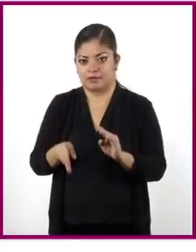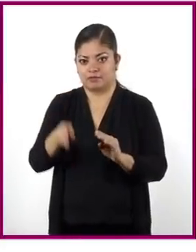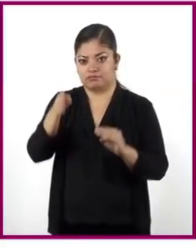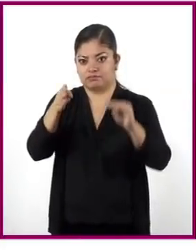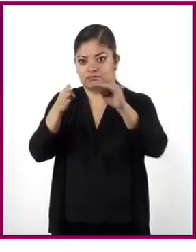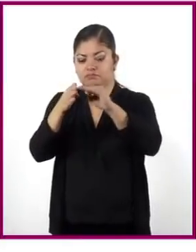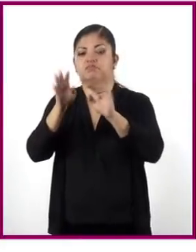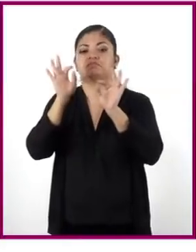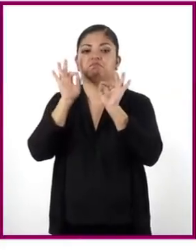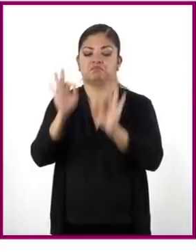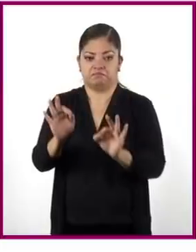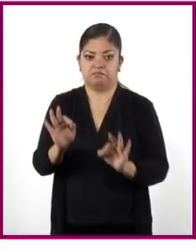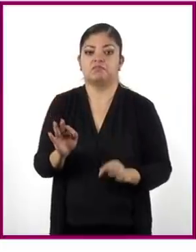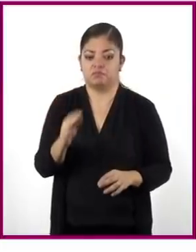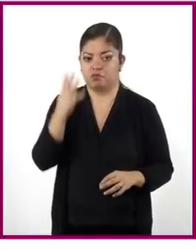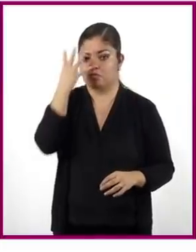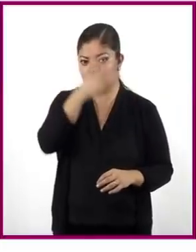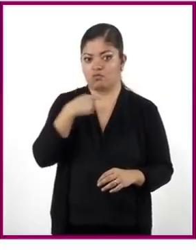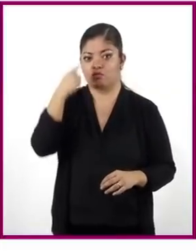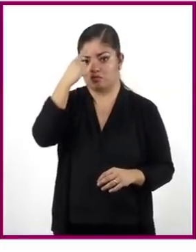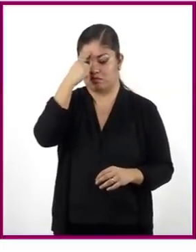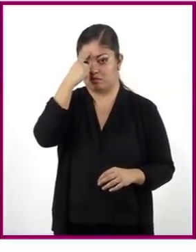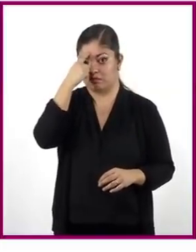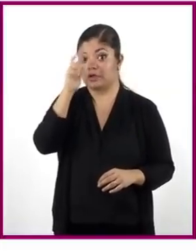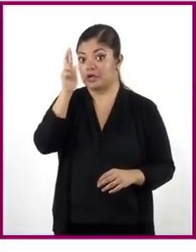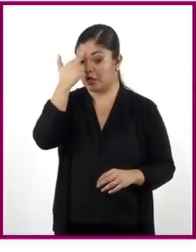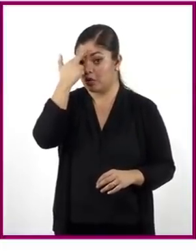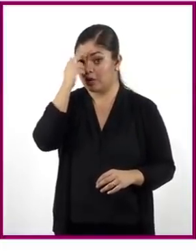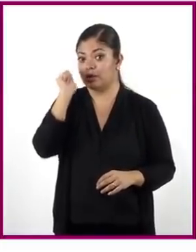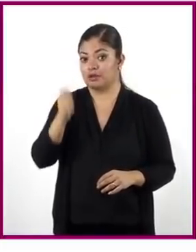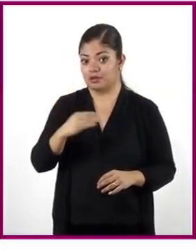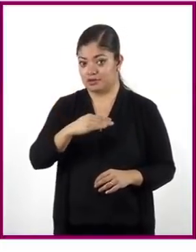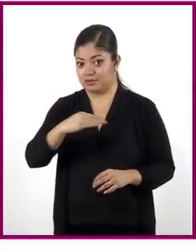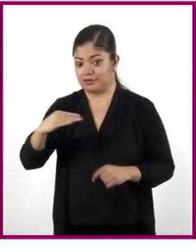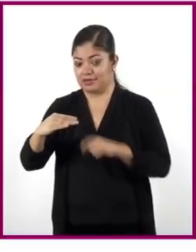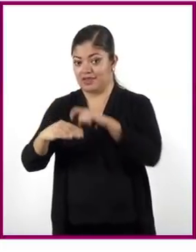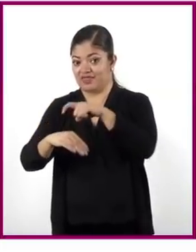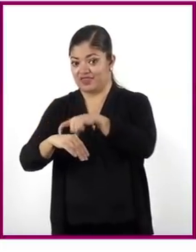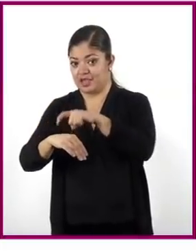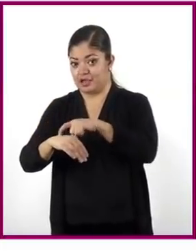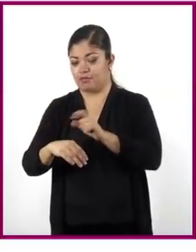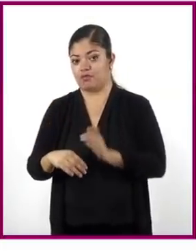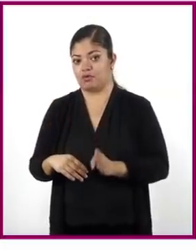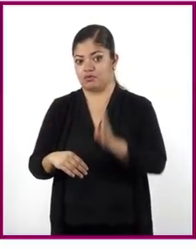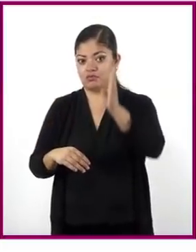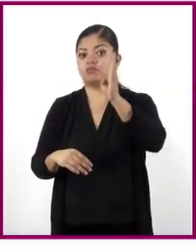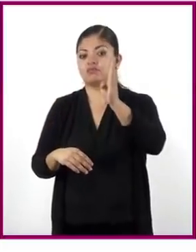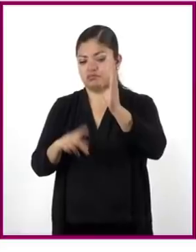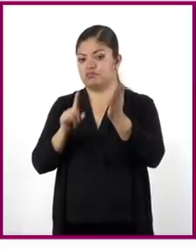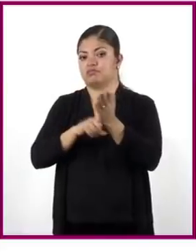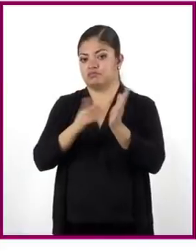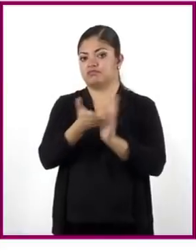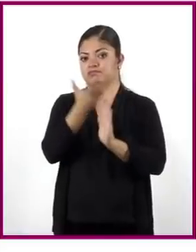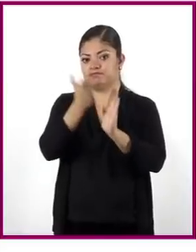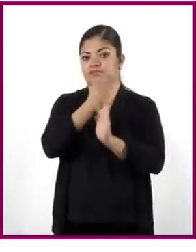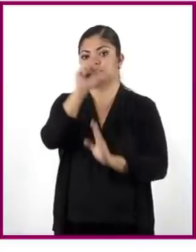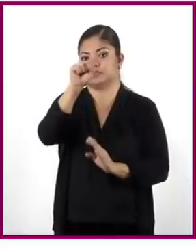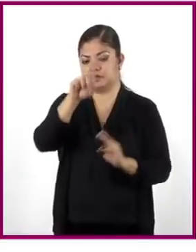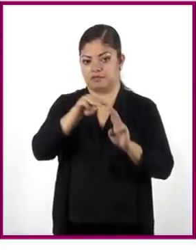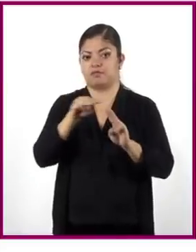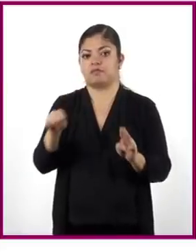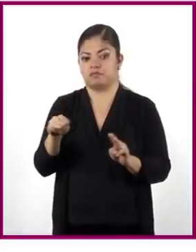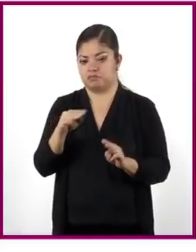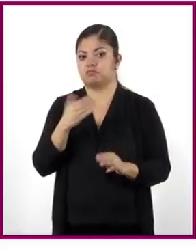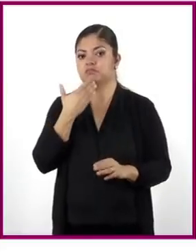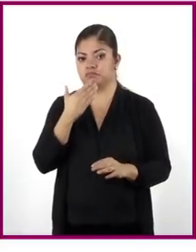Eso es correcto. En 4 horas, recuerda que el eje horizontal mide el tiempo. En 4 horas vemos que se instalaron 60 metros de